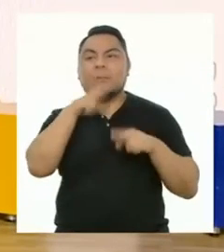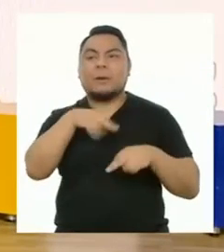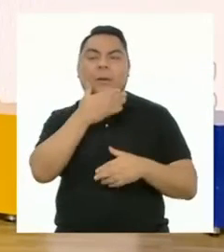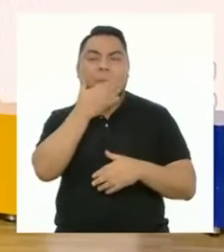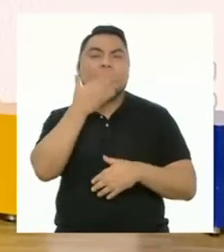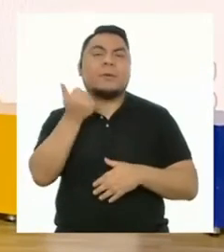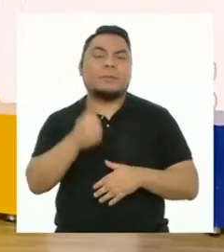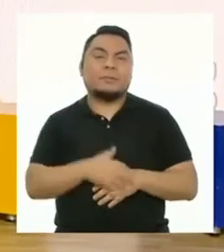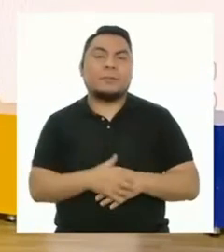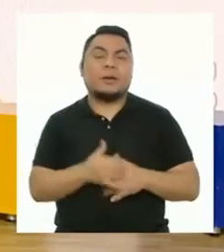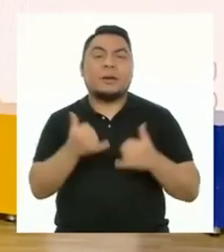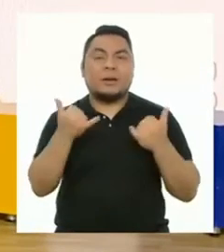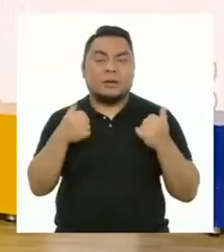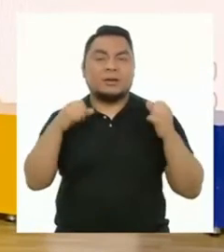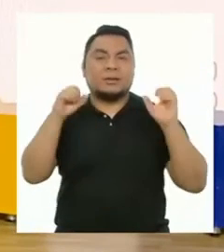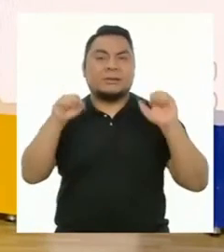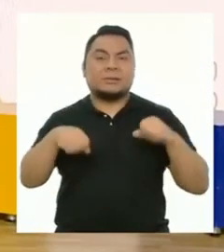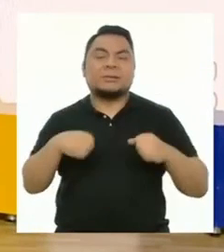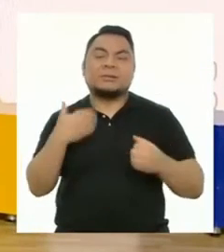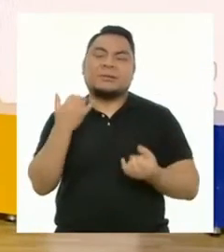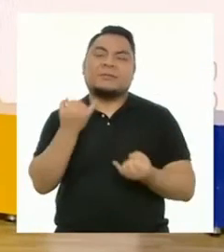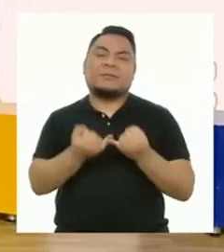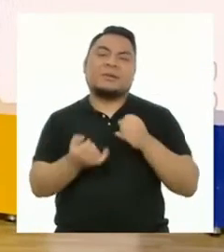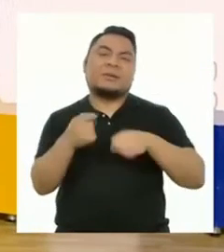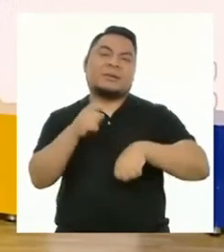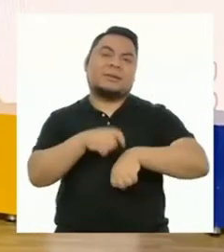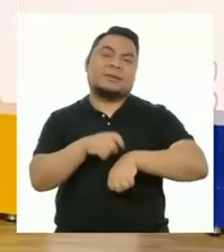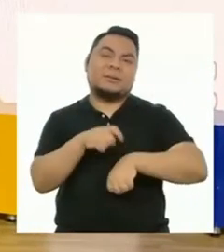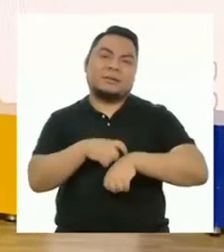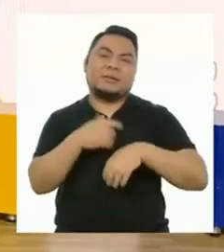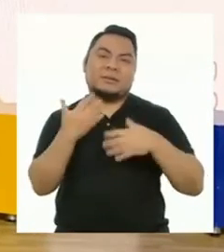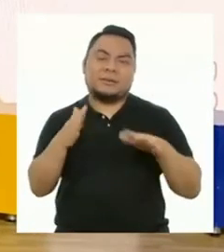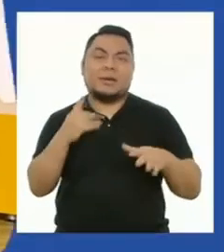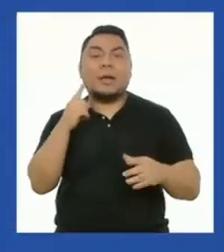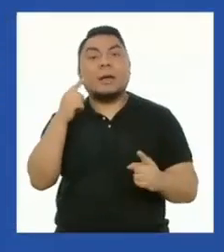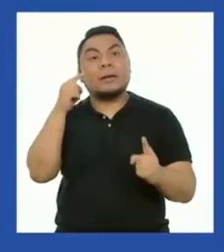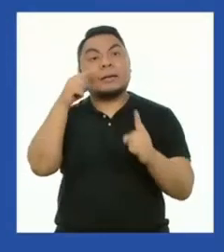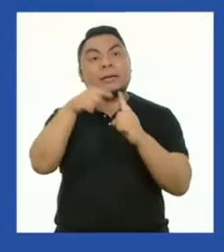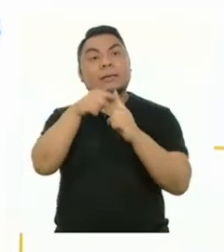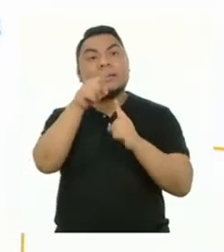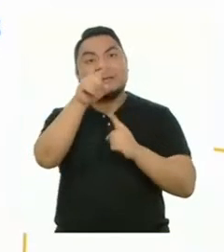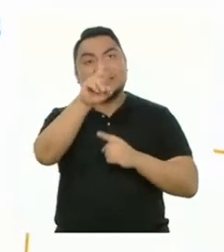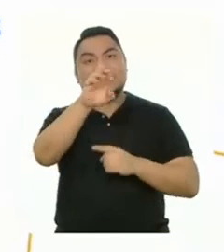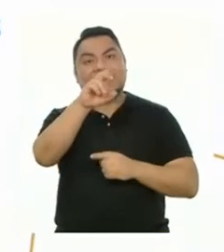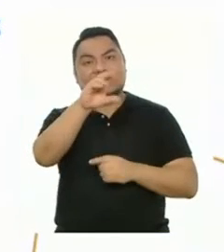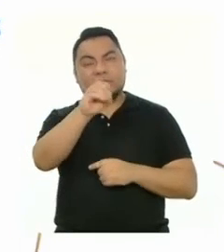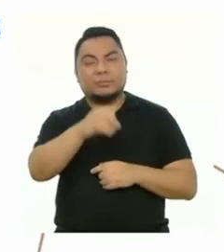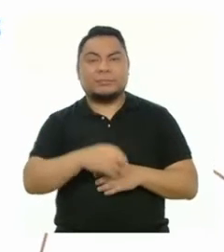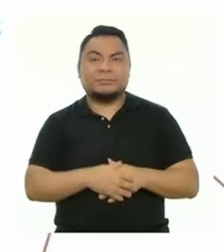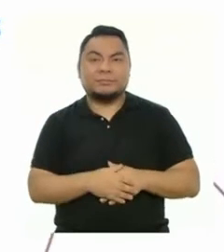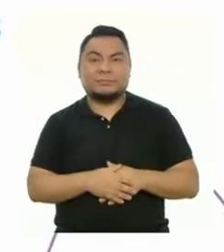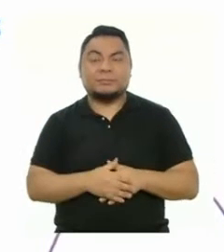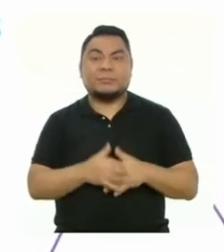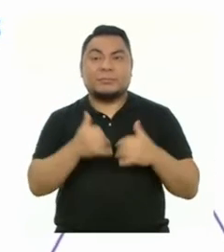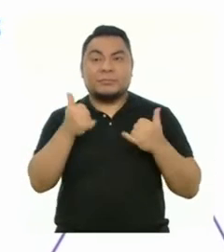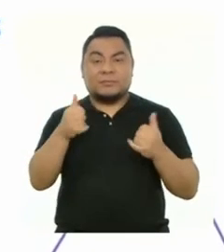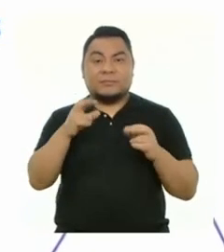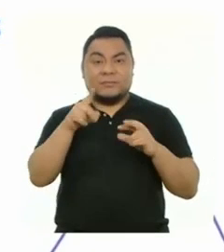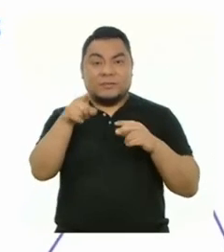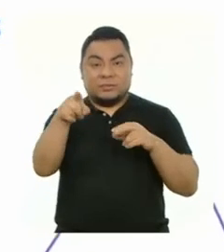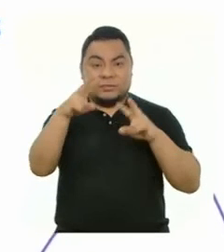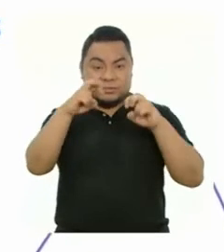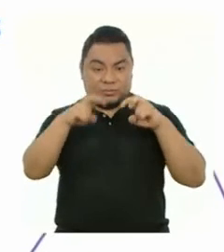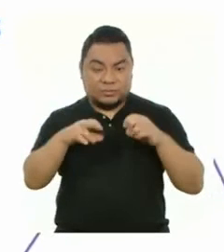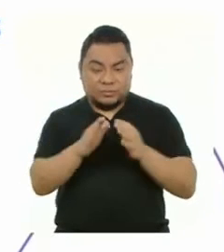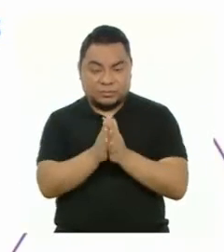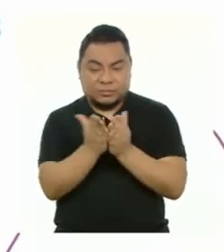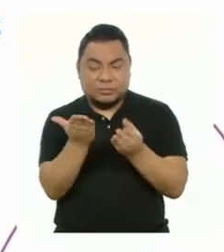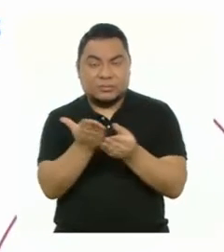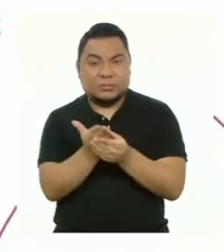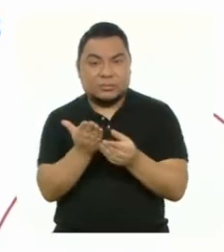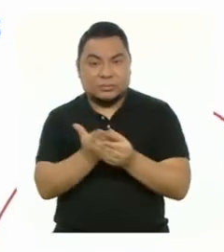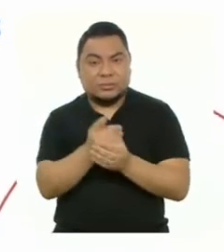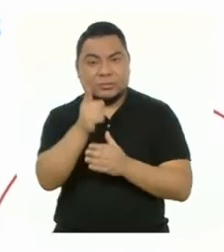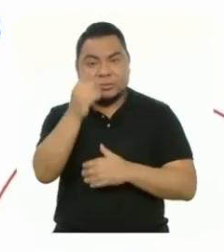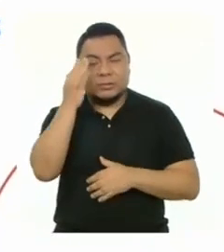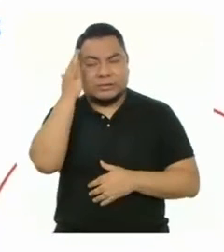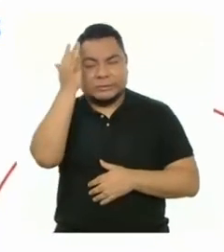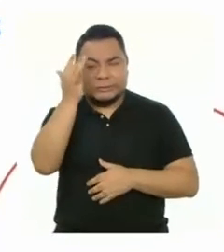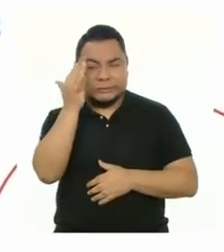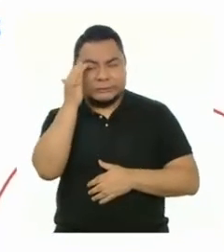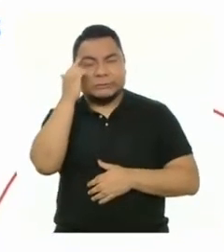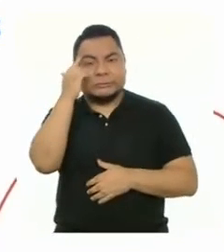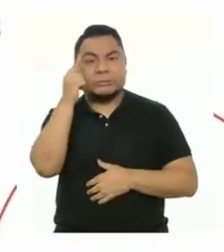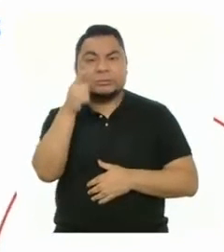resultados. Ahora sí, ha llegado el momento del reto. A partir de la revisión de tu portafolio y la